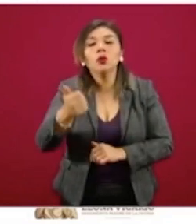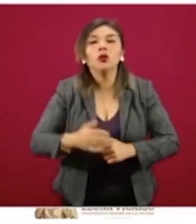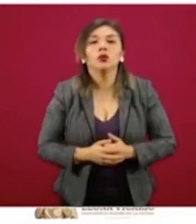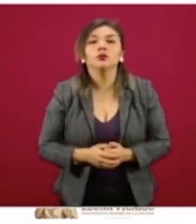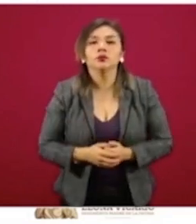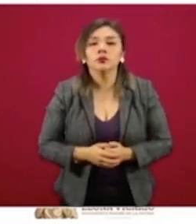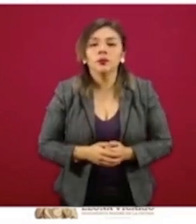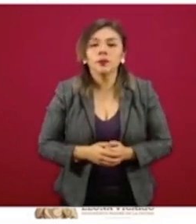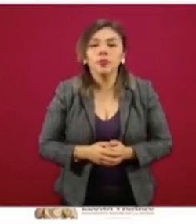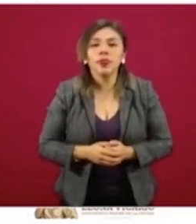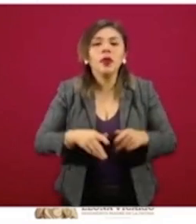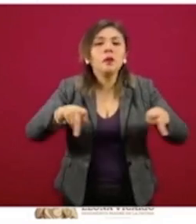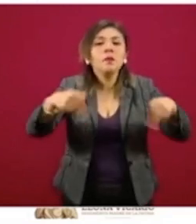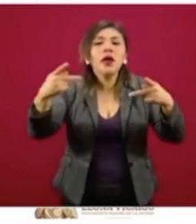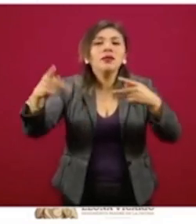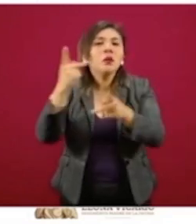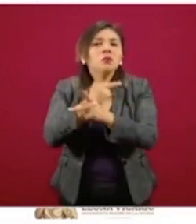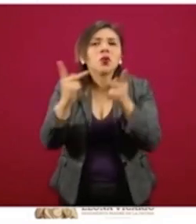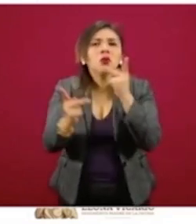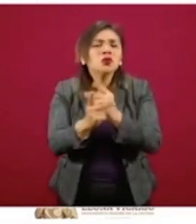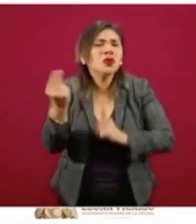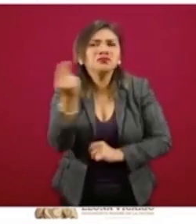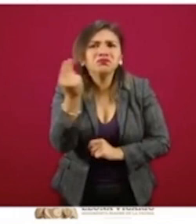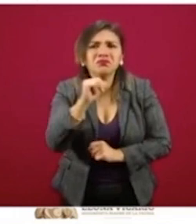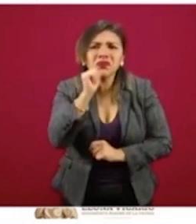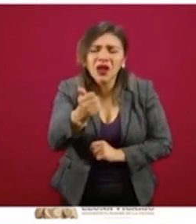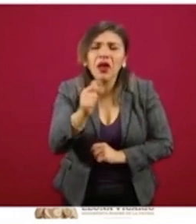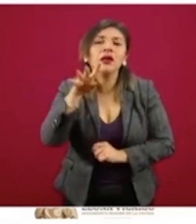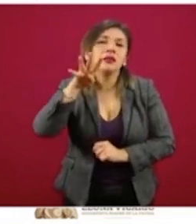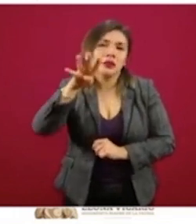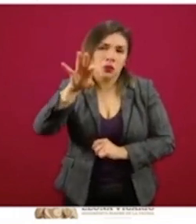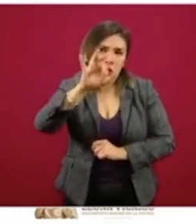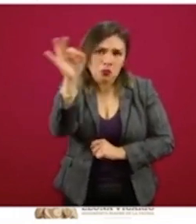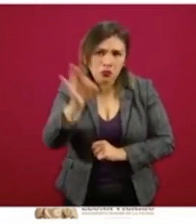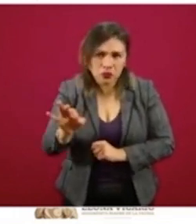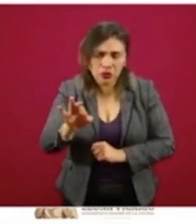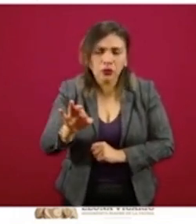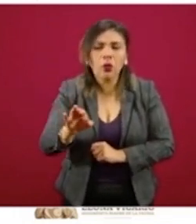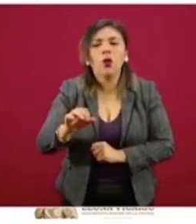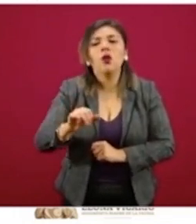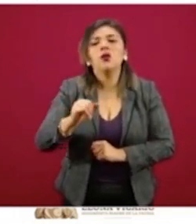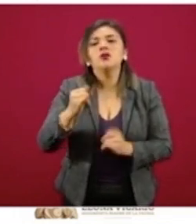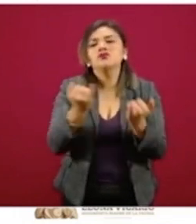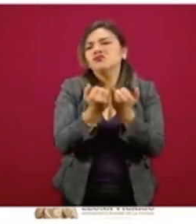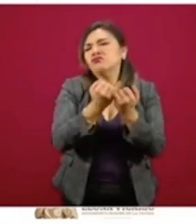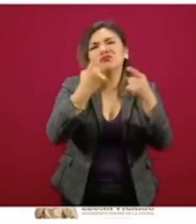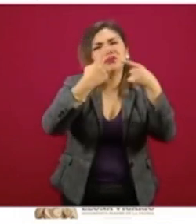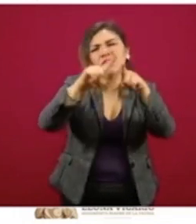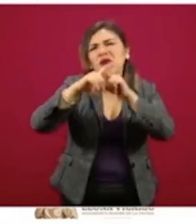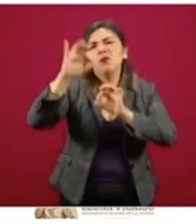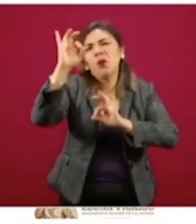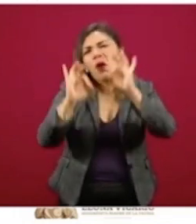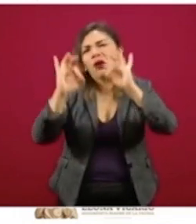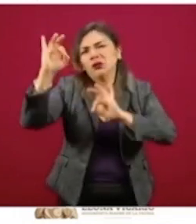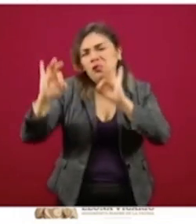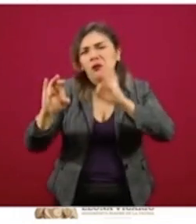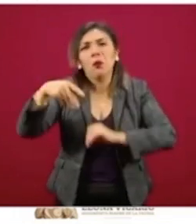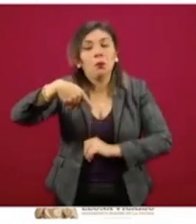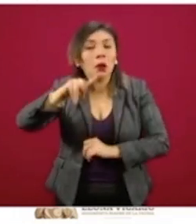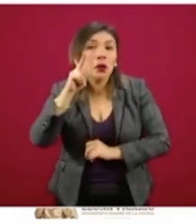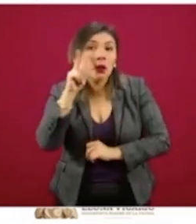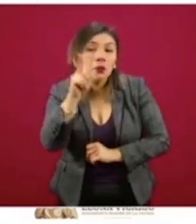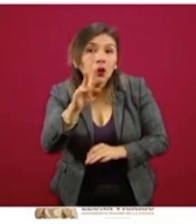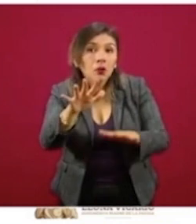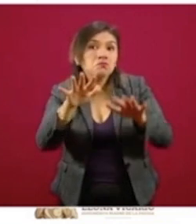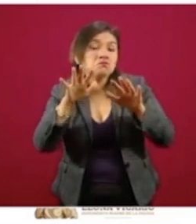productos no esenciales, 19 por ciento, y así diferentes porcentajes, pero es notorio